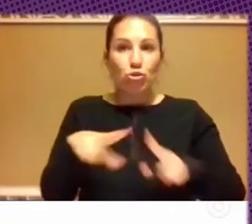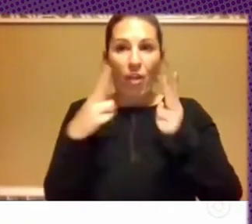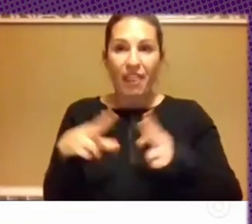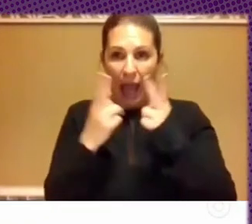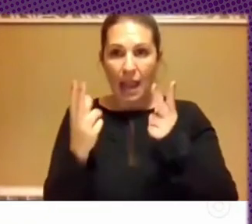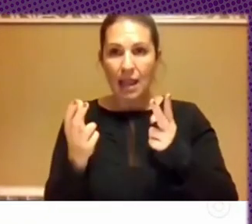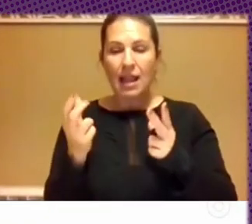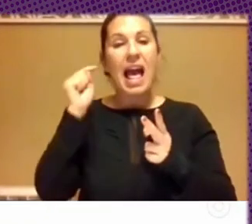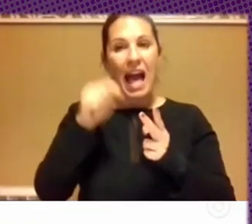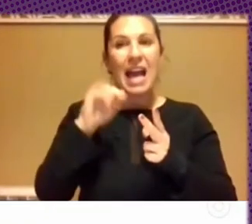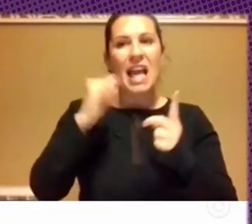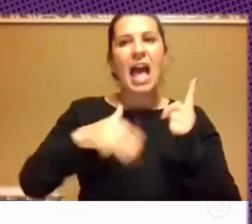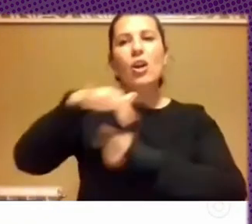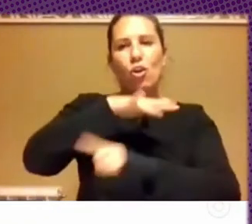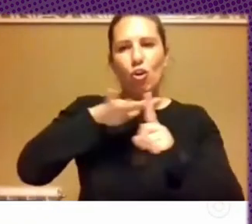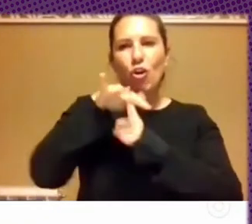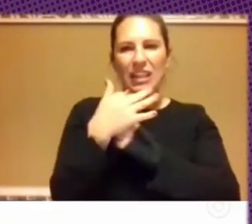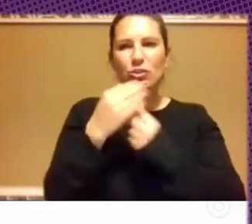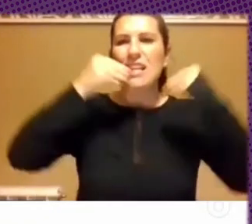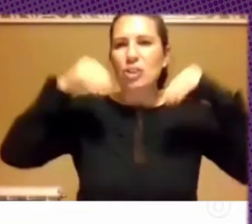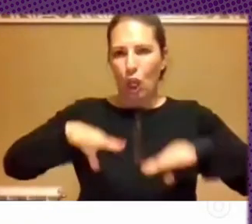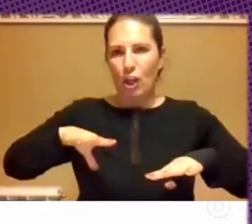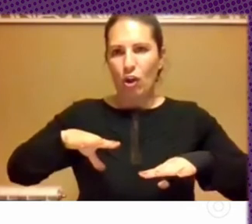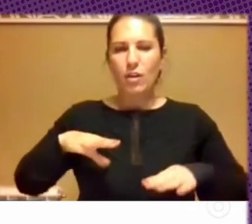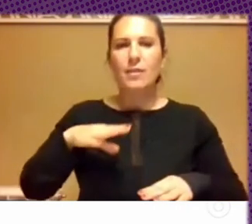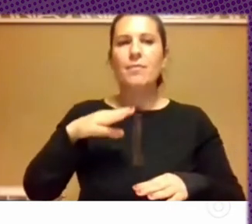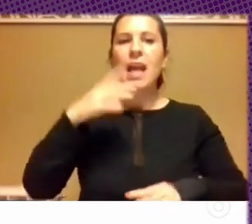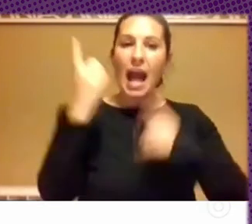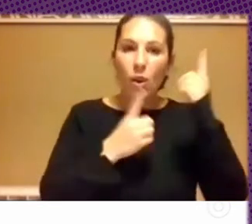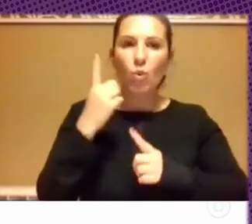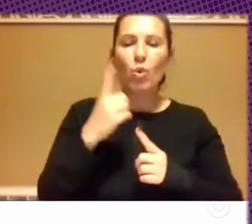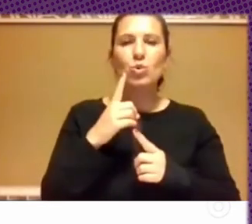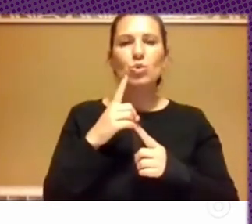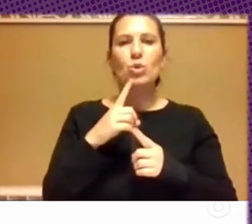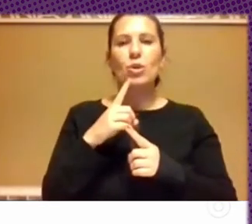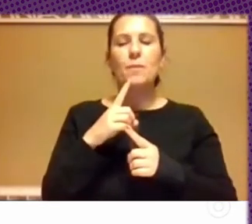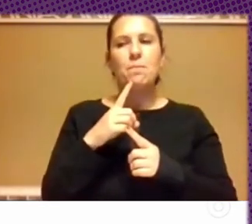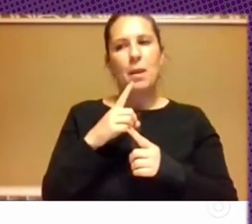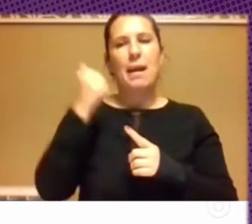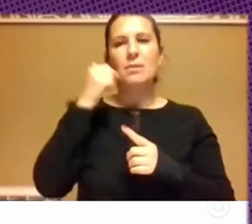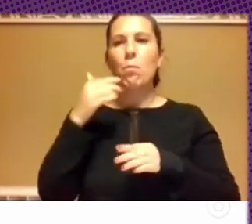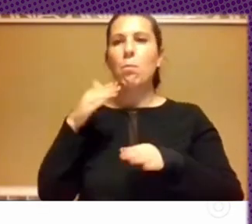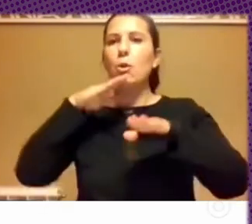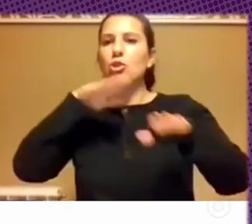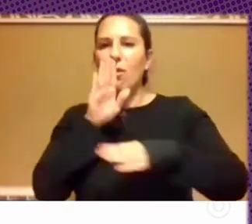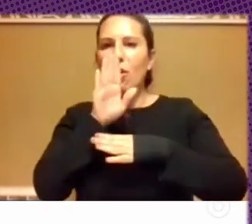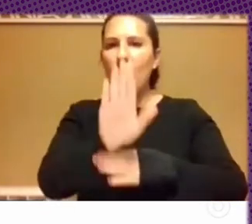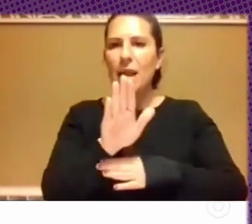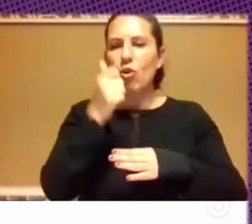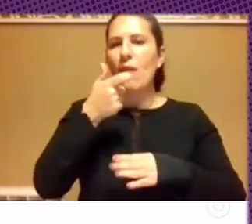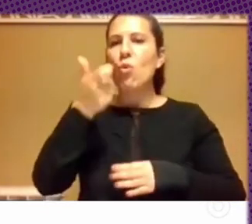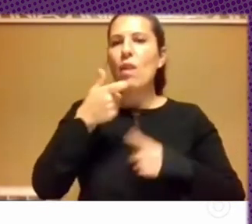podemos tener un contexto histórico, ¿no? Hay actores históricos que tienen un posicionamiento de una duración más